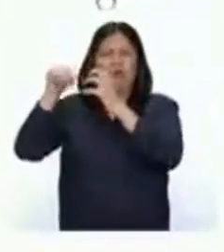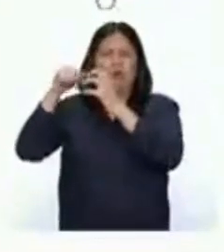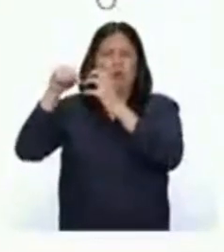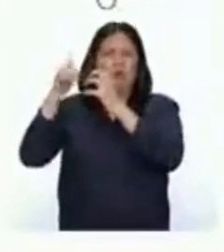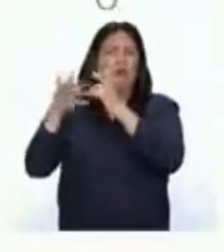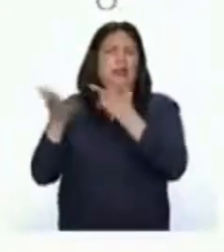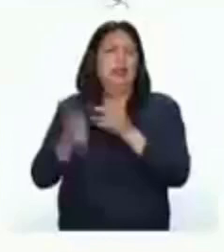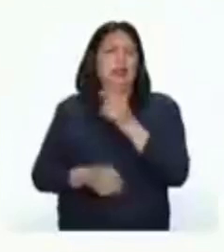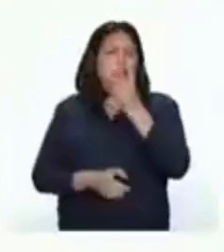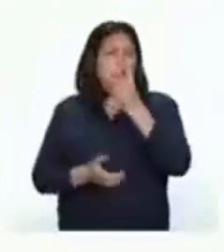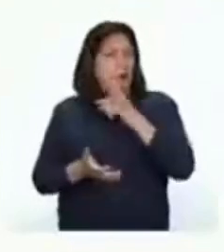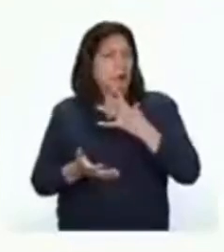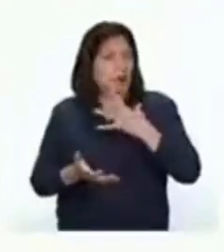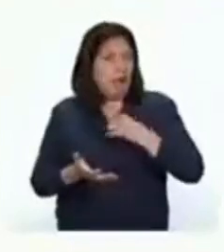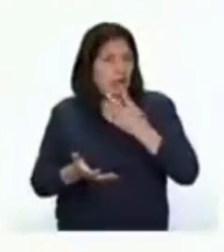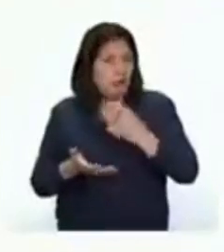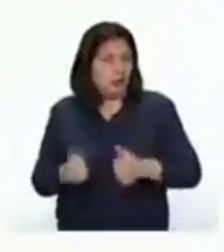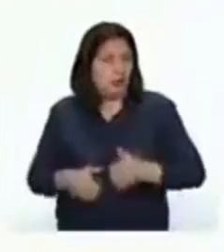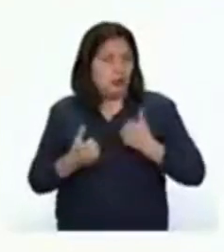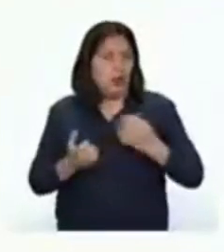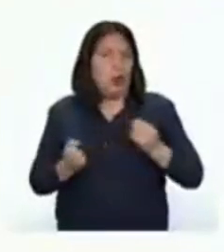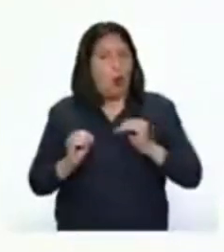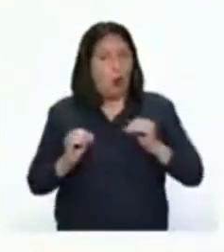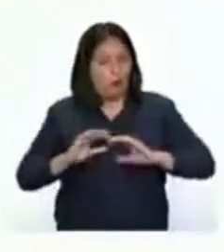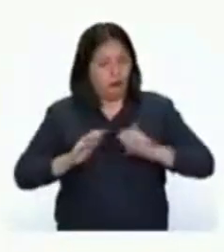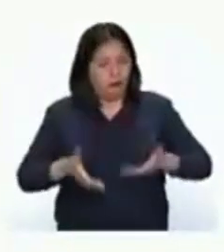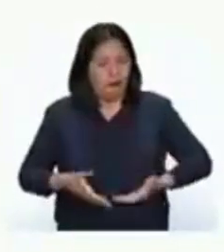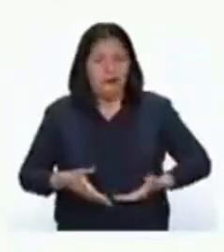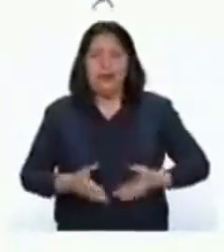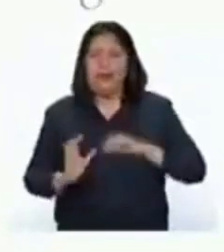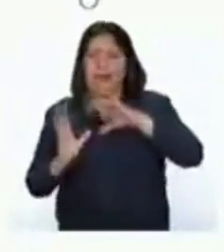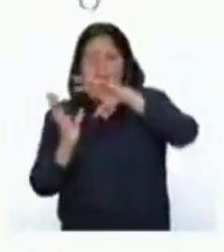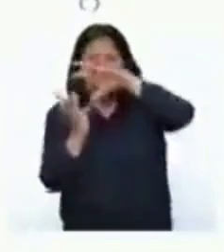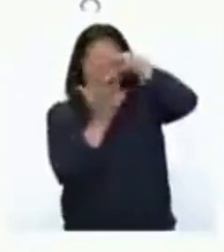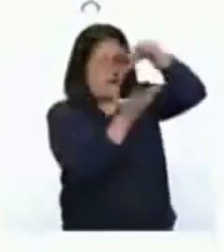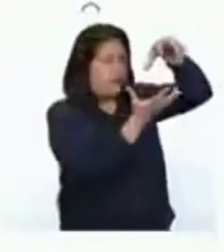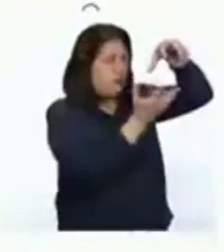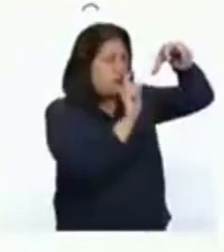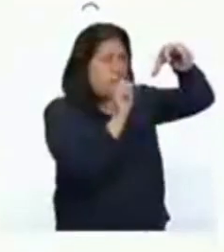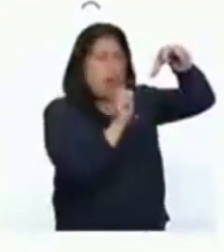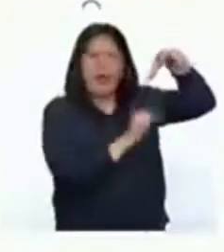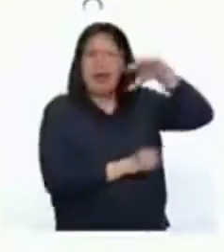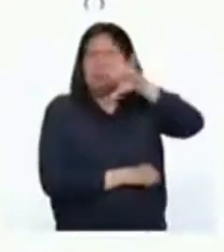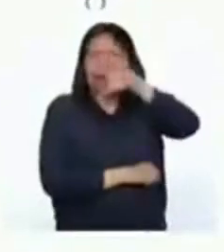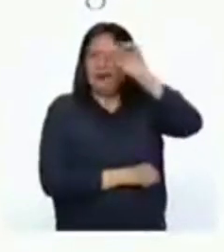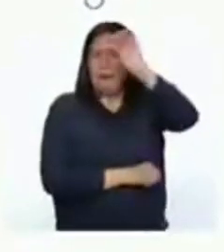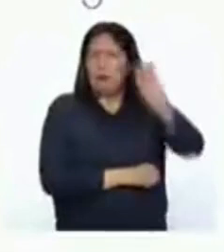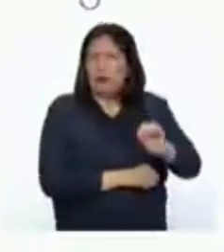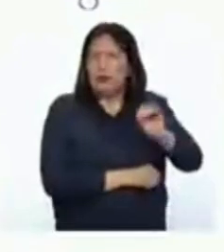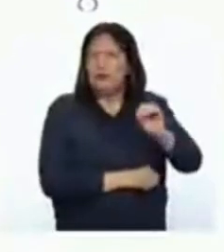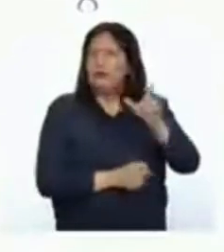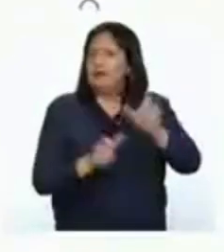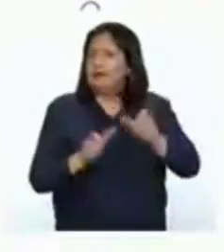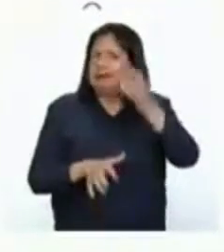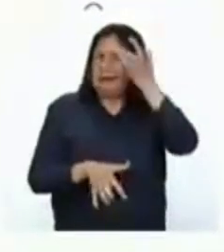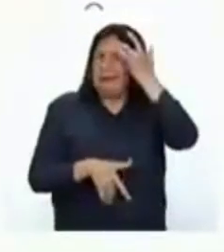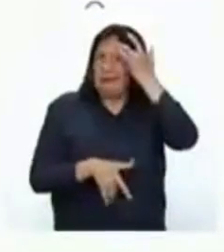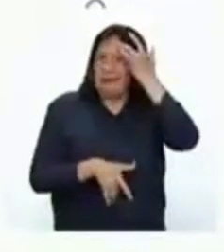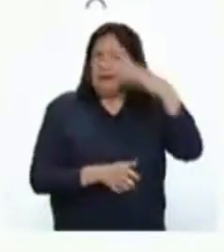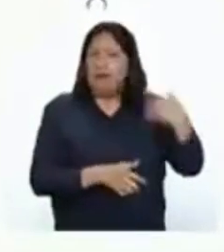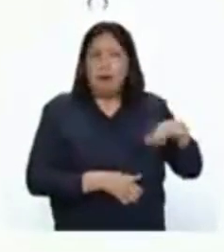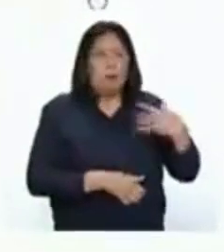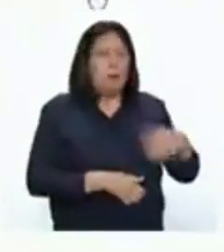años de vida y gestación. Se estima que a nivel mundial, cerca del 50% de los casos de anemia pueden